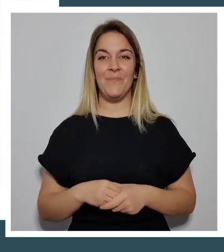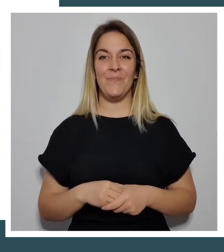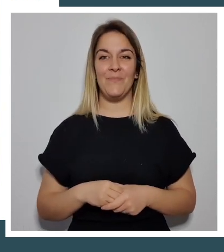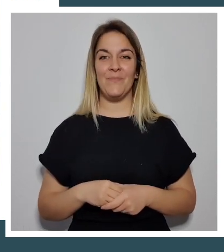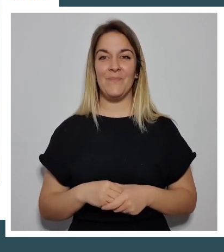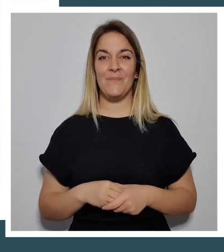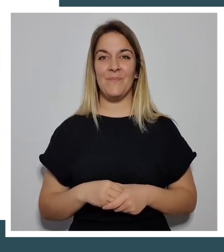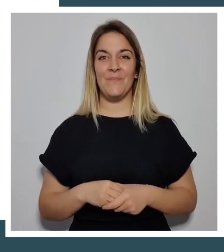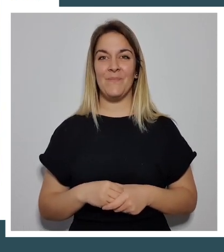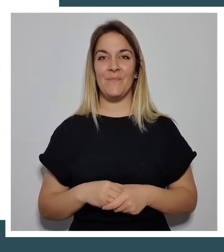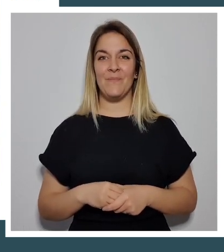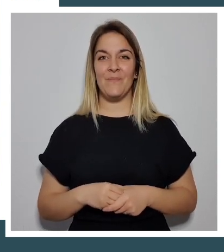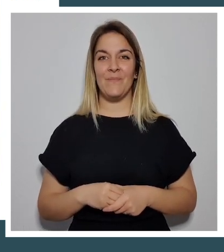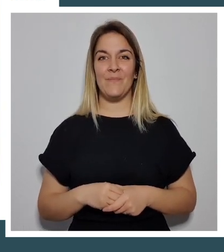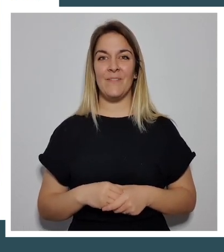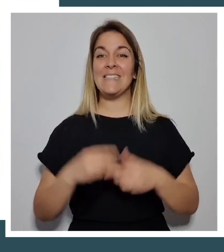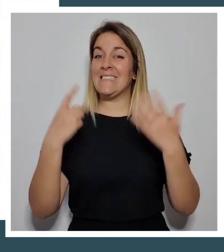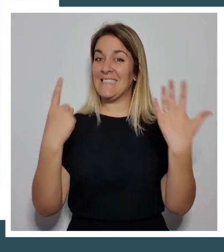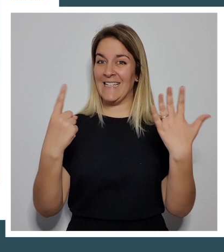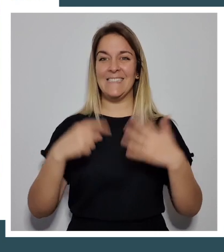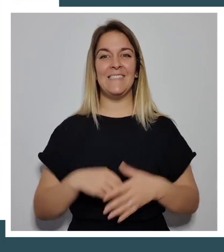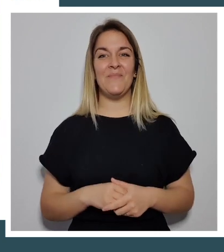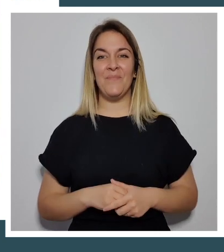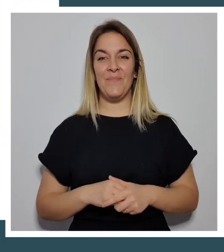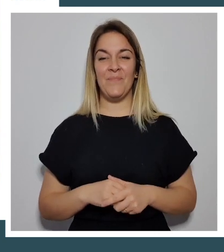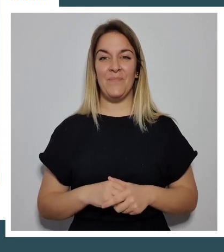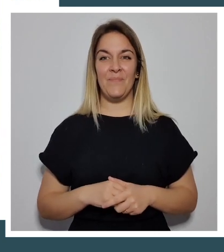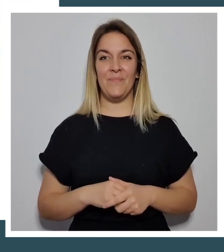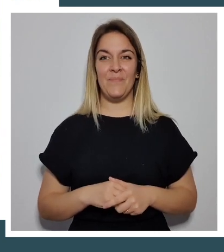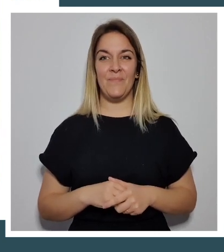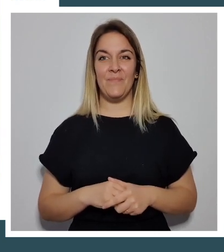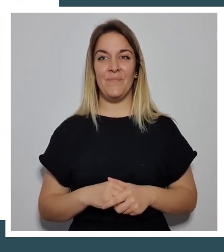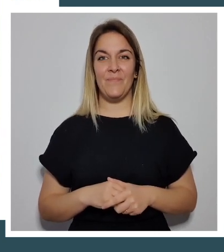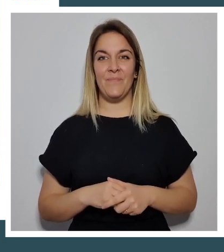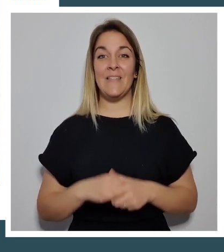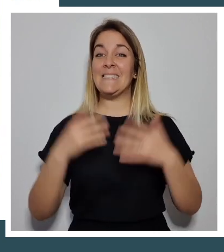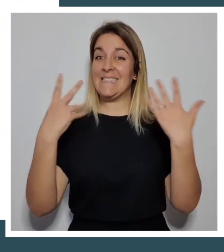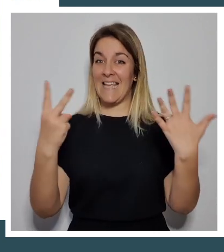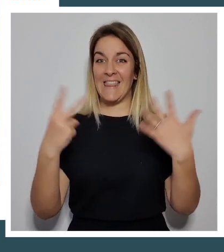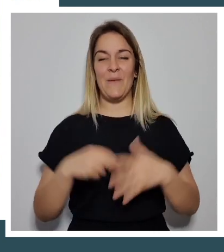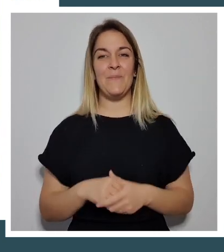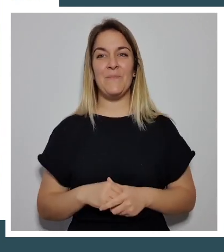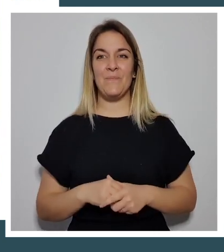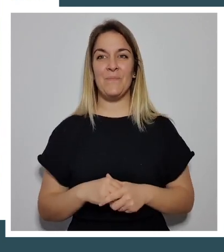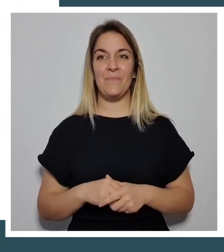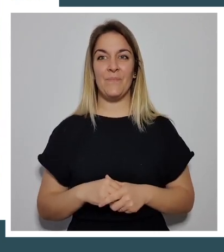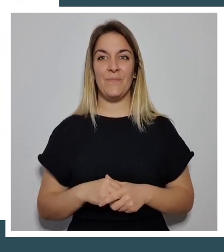6, 7,